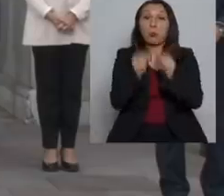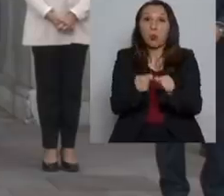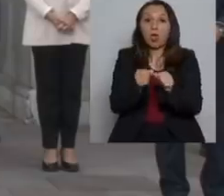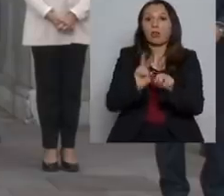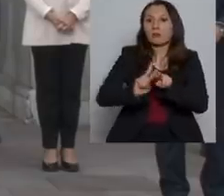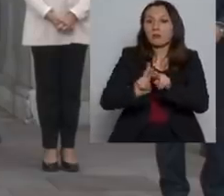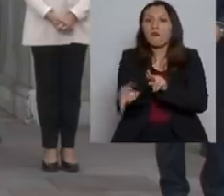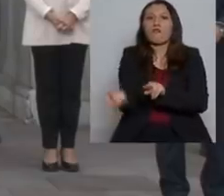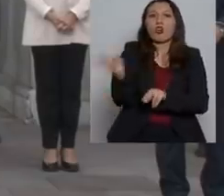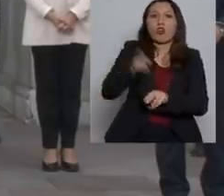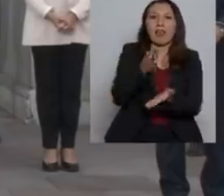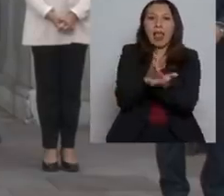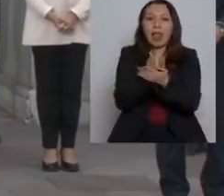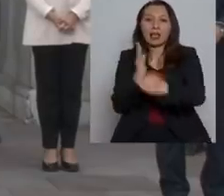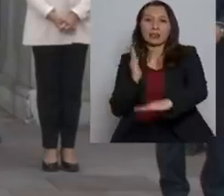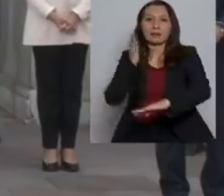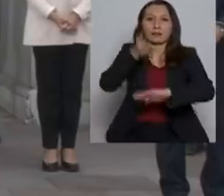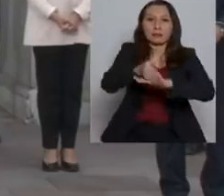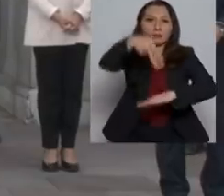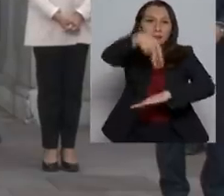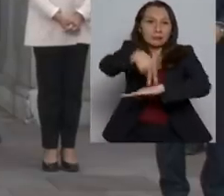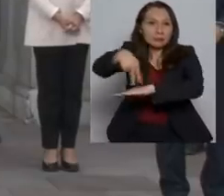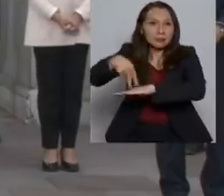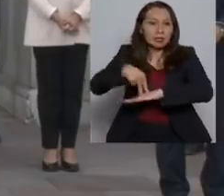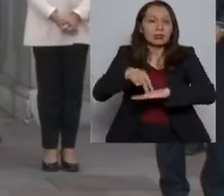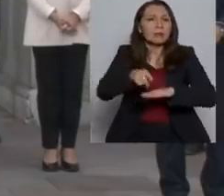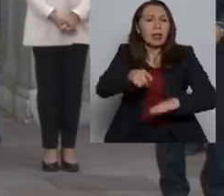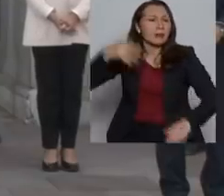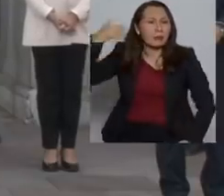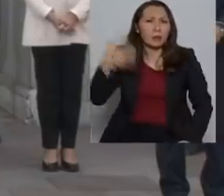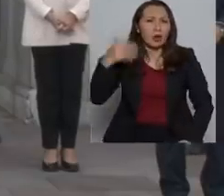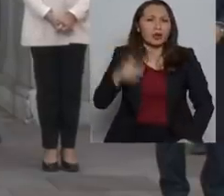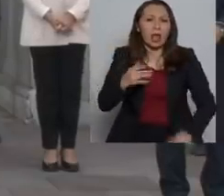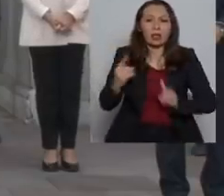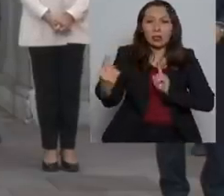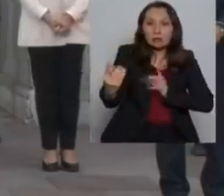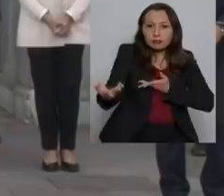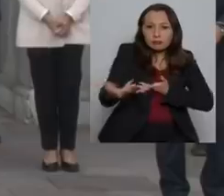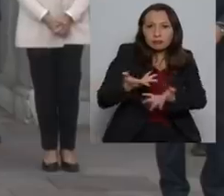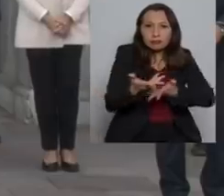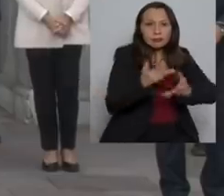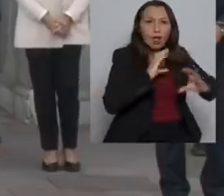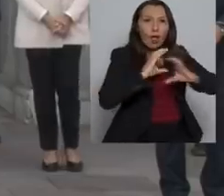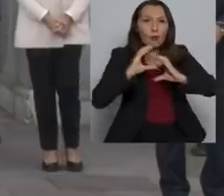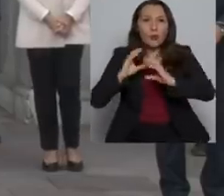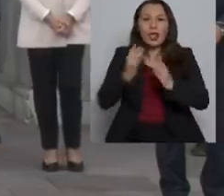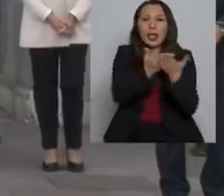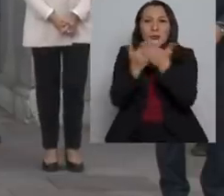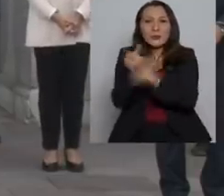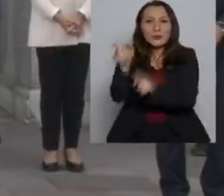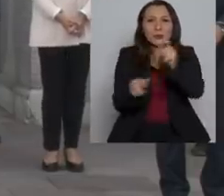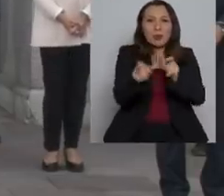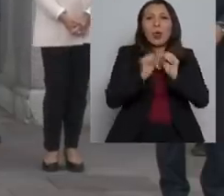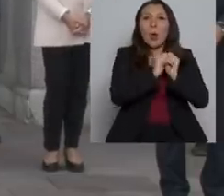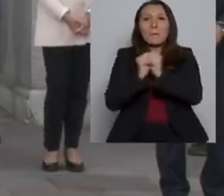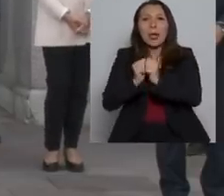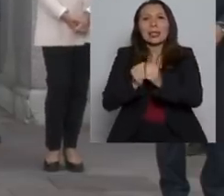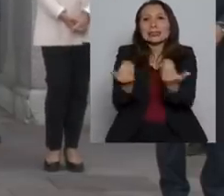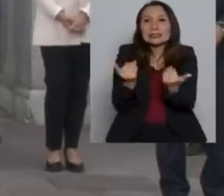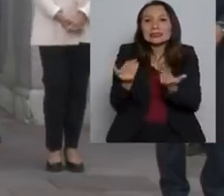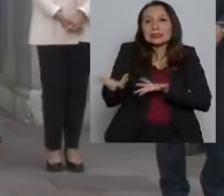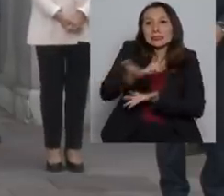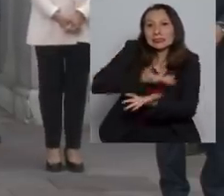restablecer las clases presenciales, porque es indispensable la interacción entre los estudiantes con sus compañeros